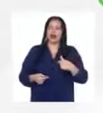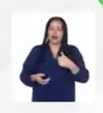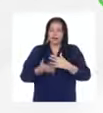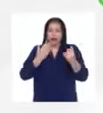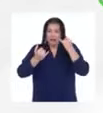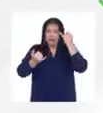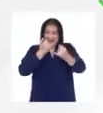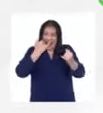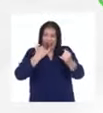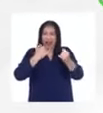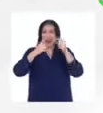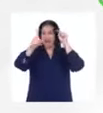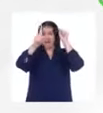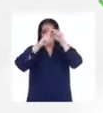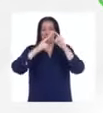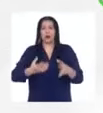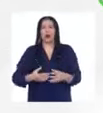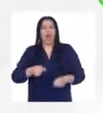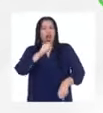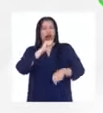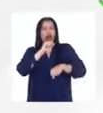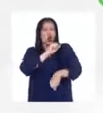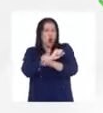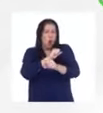la meta final todavía está un poco más lejos